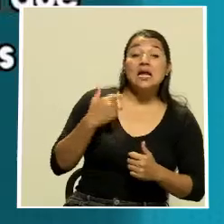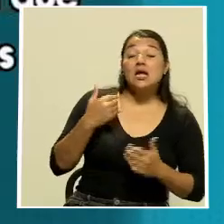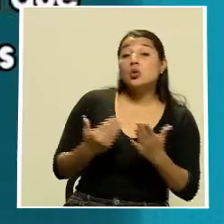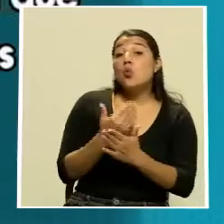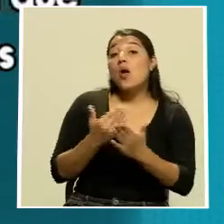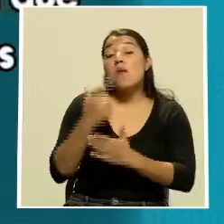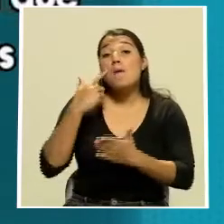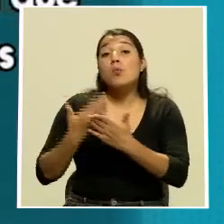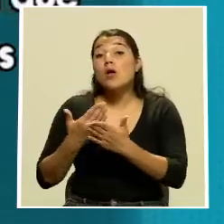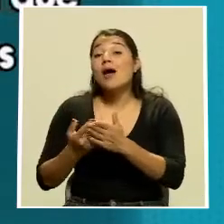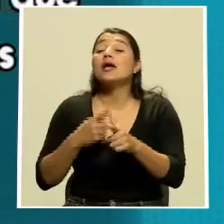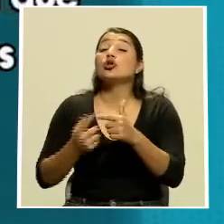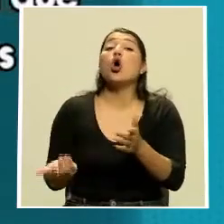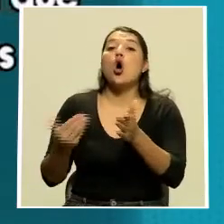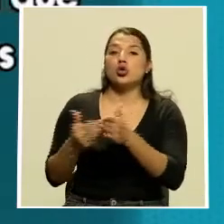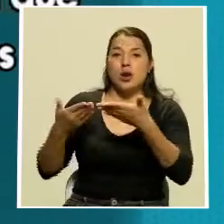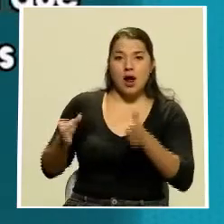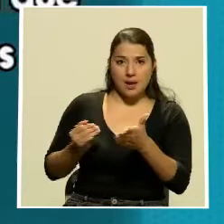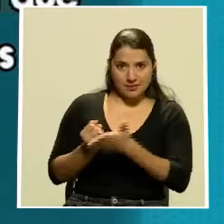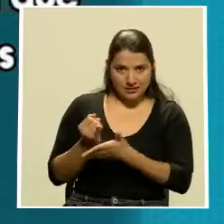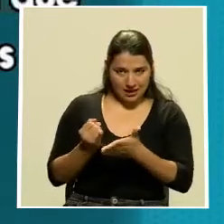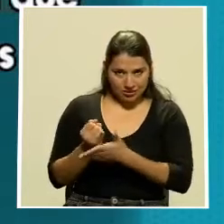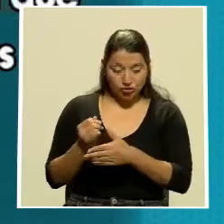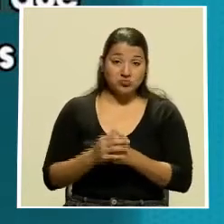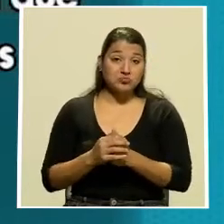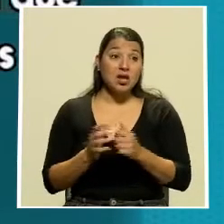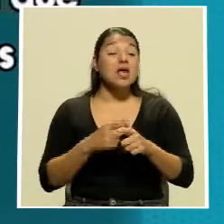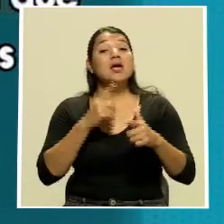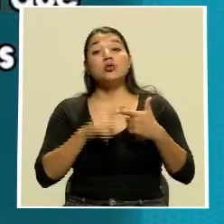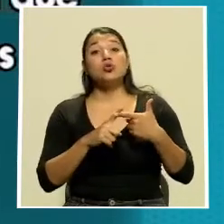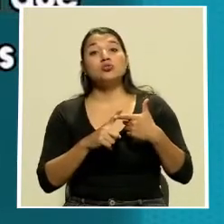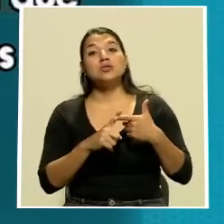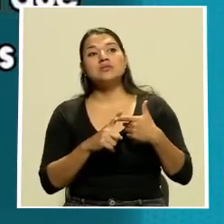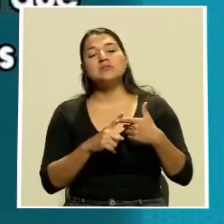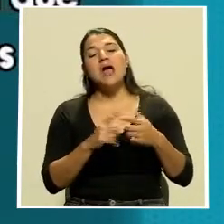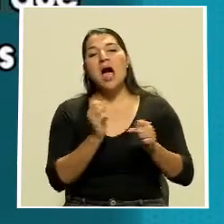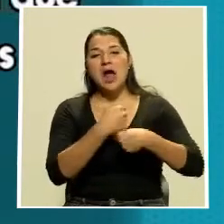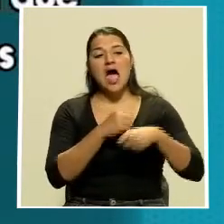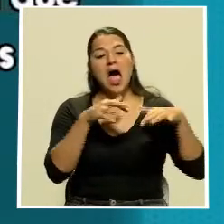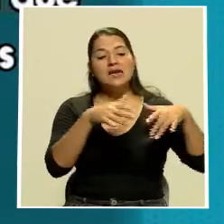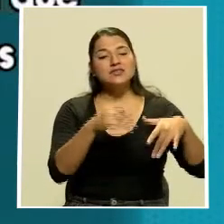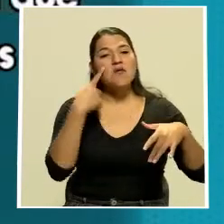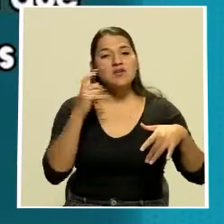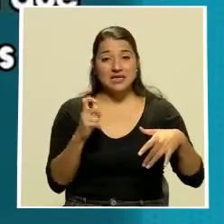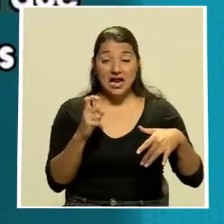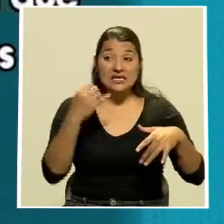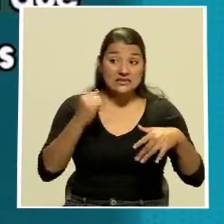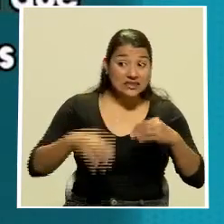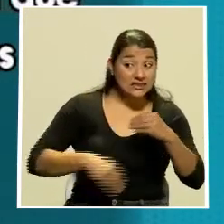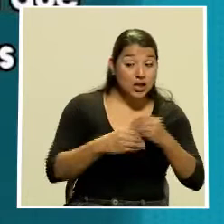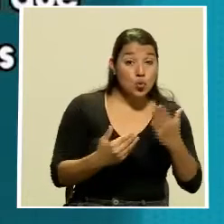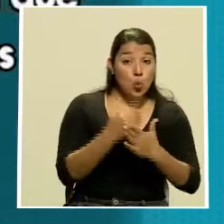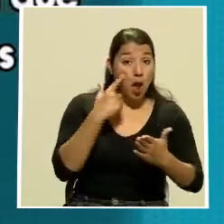Fiscalía hará del expediente un testimonio de piezas y dictará un archivo fiscal el cual se reabrirá si ingresa nueva